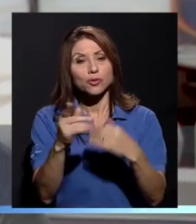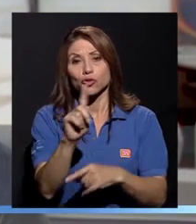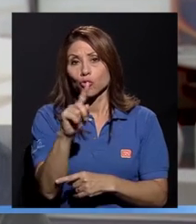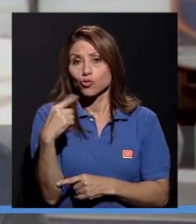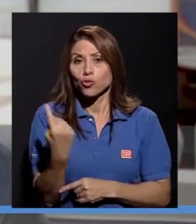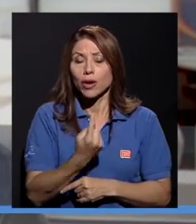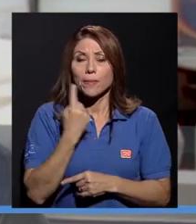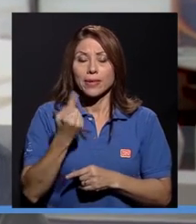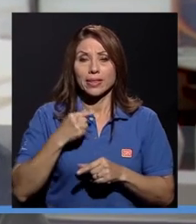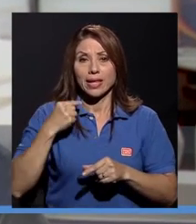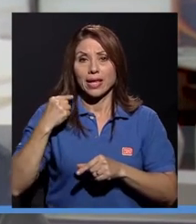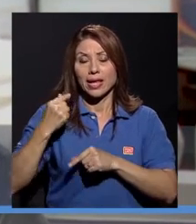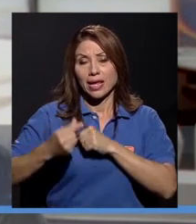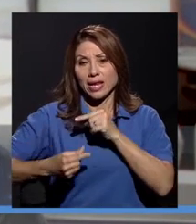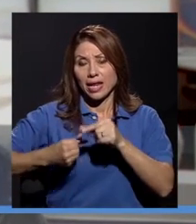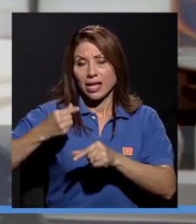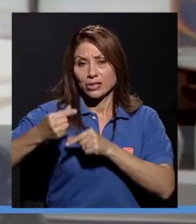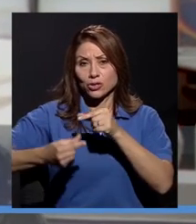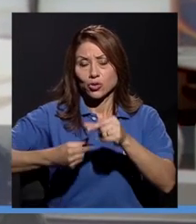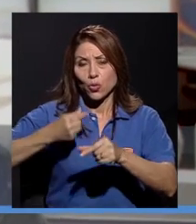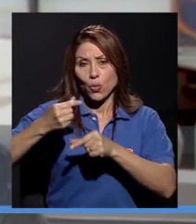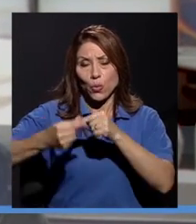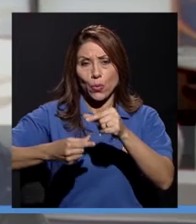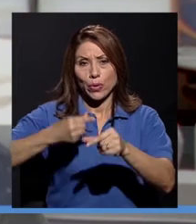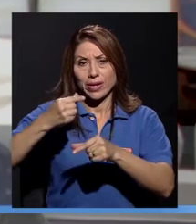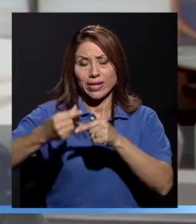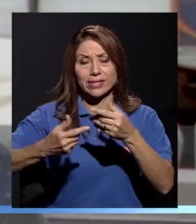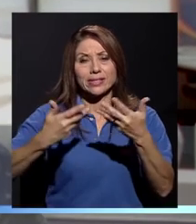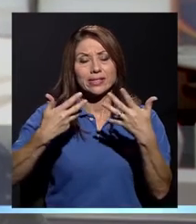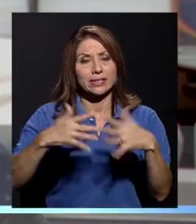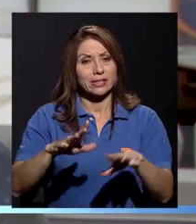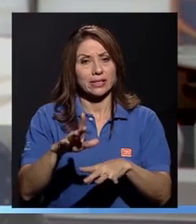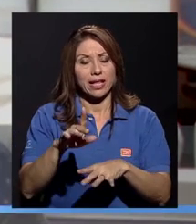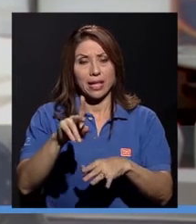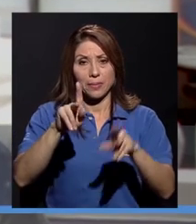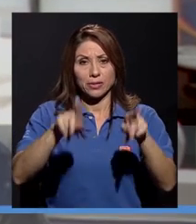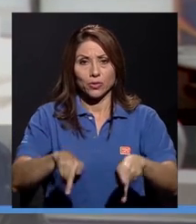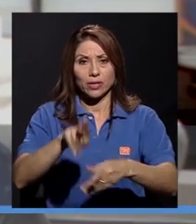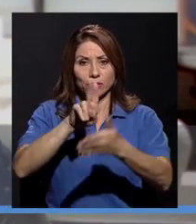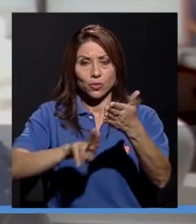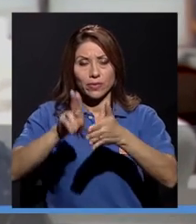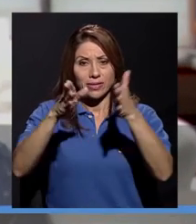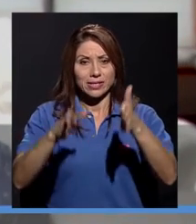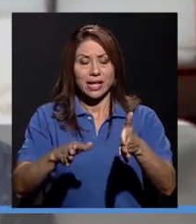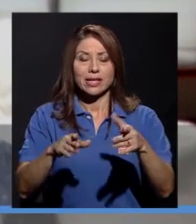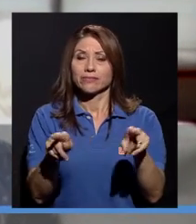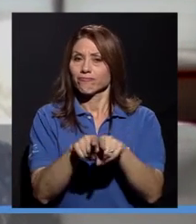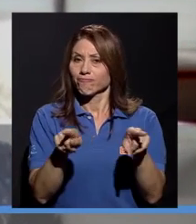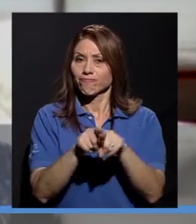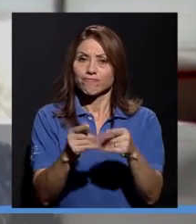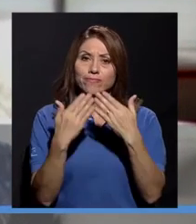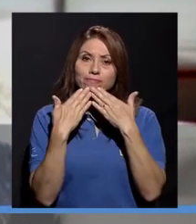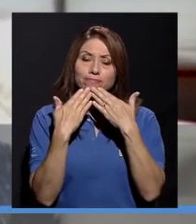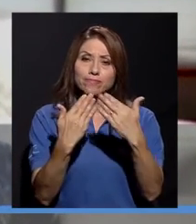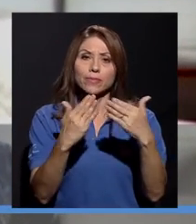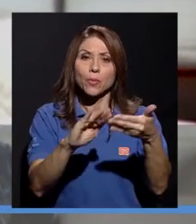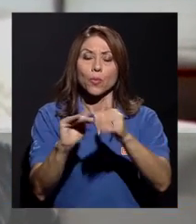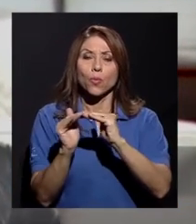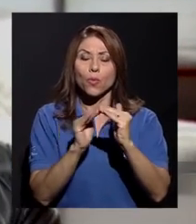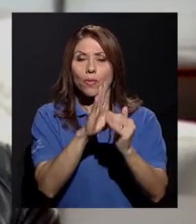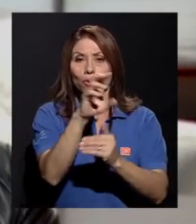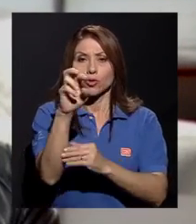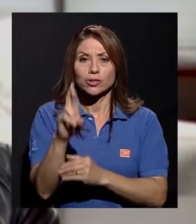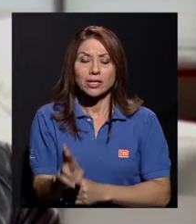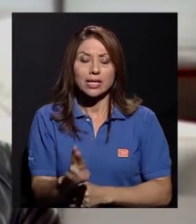a las generaciones de universitarios y universitarias, agradecemos al pueblo de Costa Rica la generosidad,